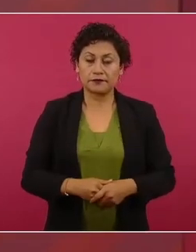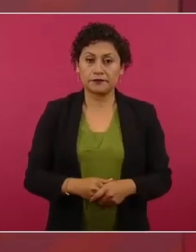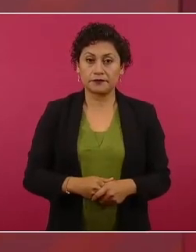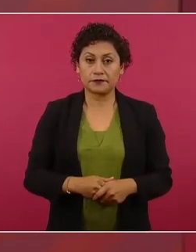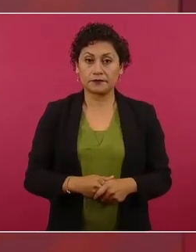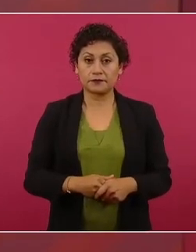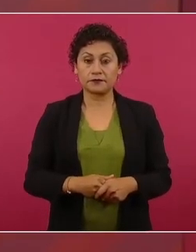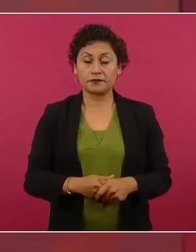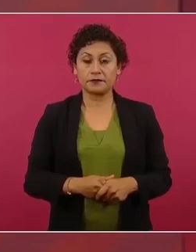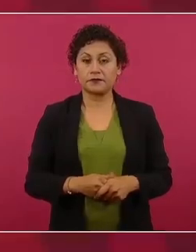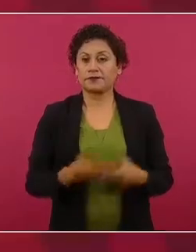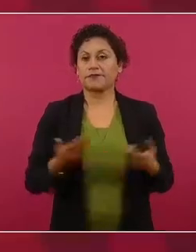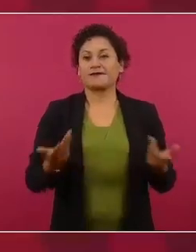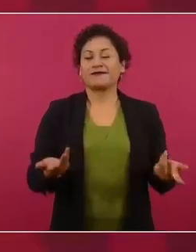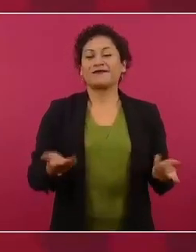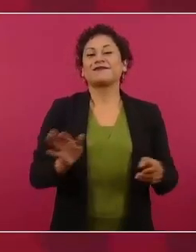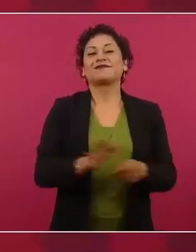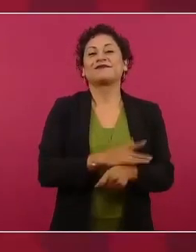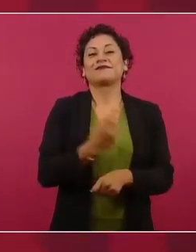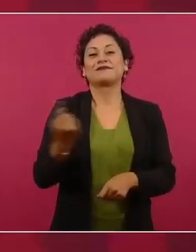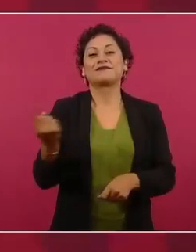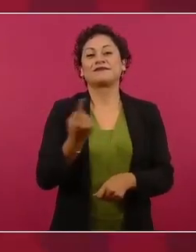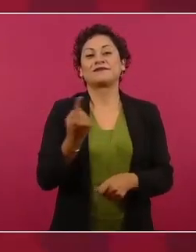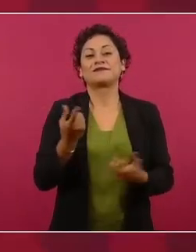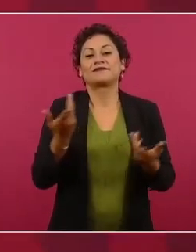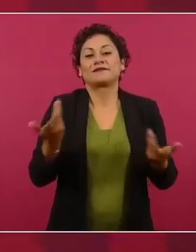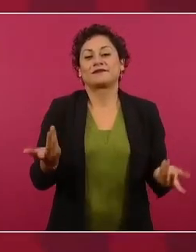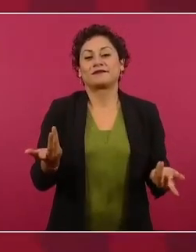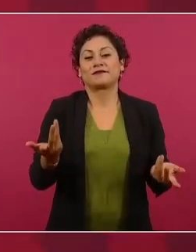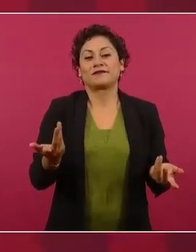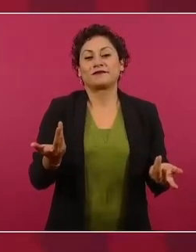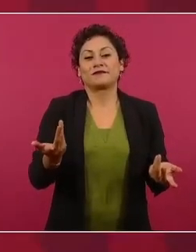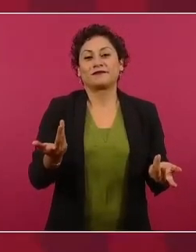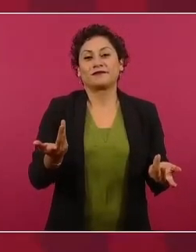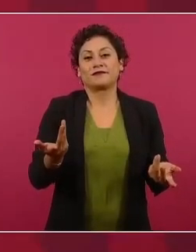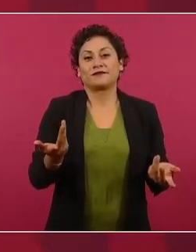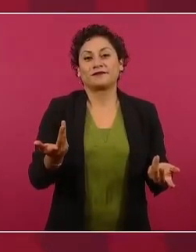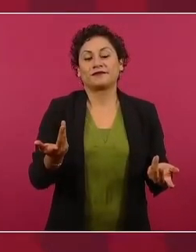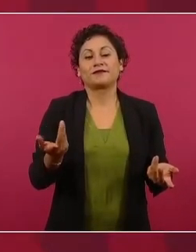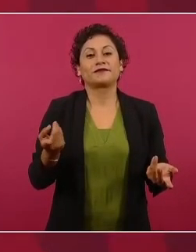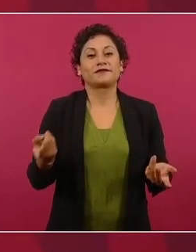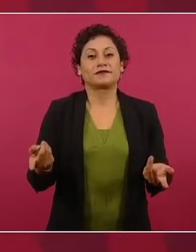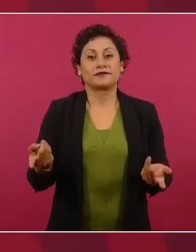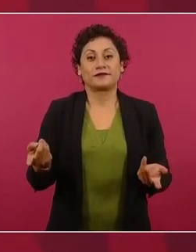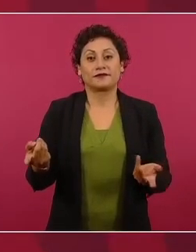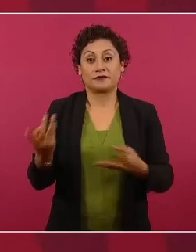o sea, porque no sale si hay consigna,